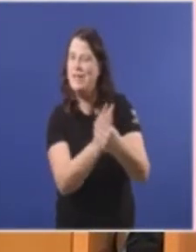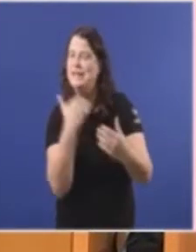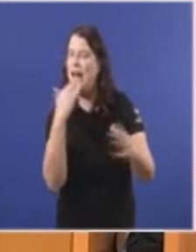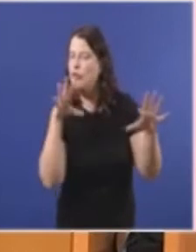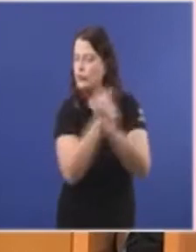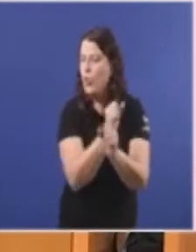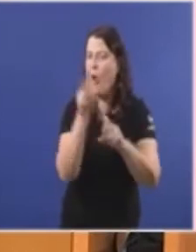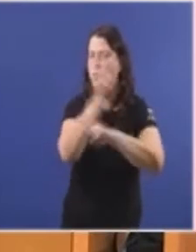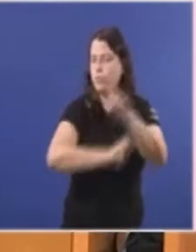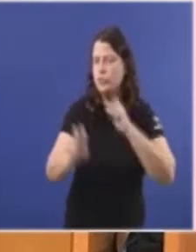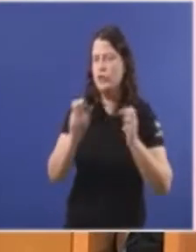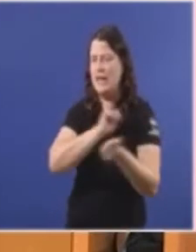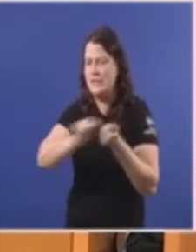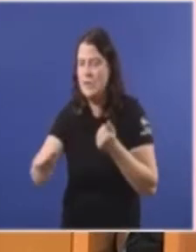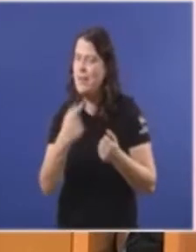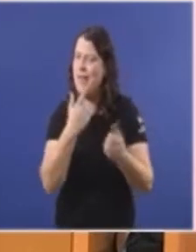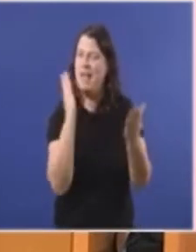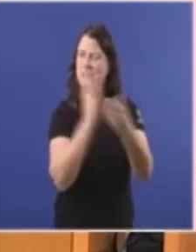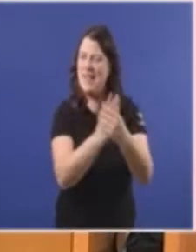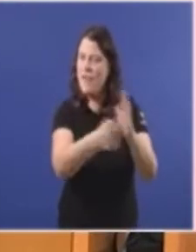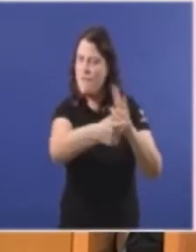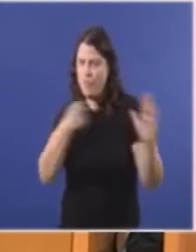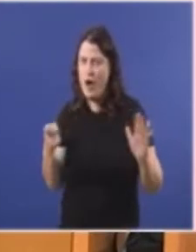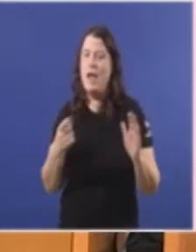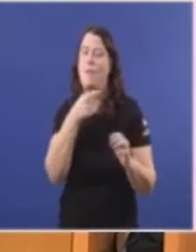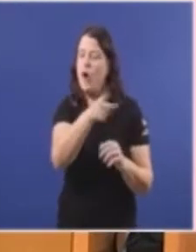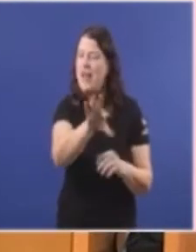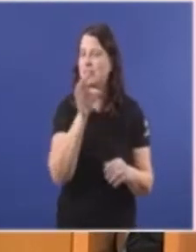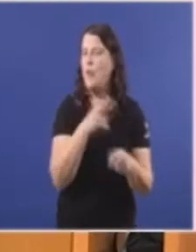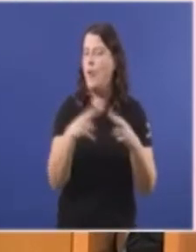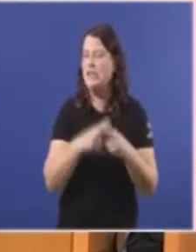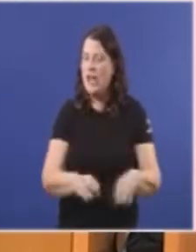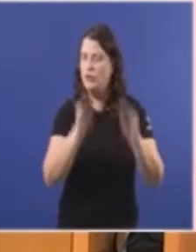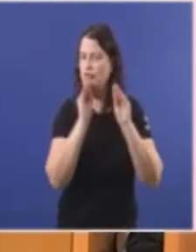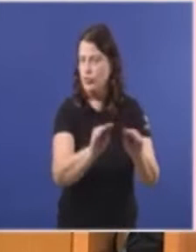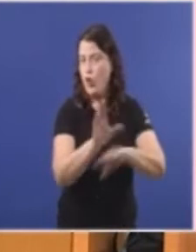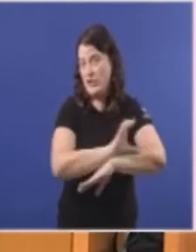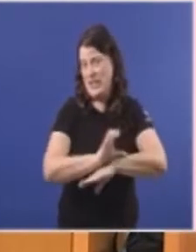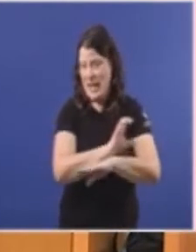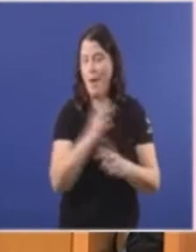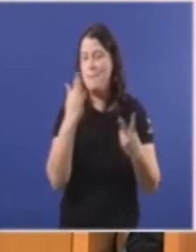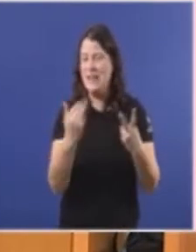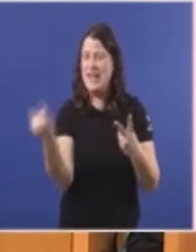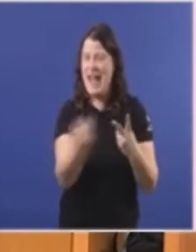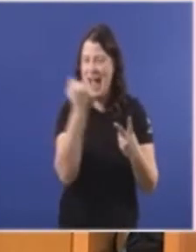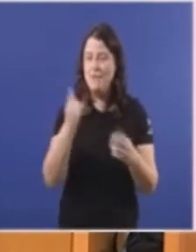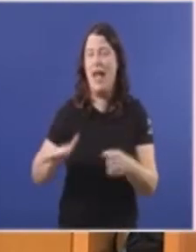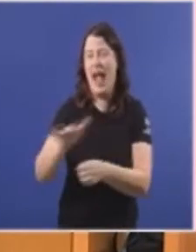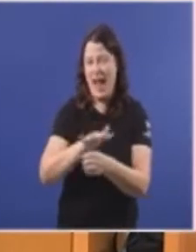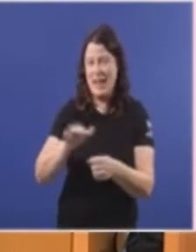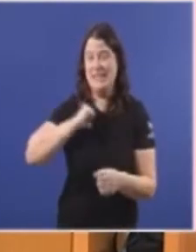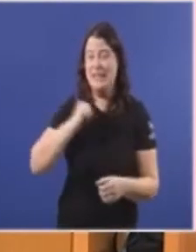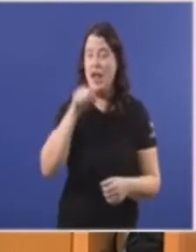represalias Que retire o expediente Que abriu Con intencionalidade política A súa consellería E o xefe Da área sanitaria